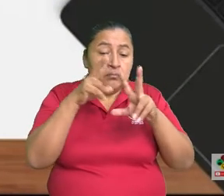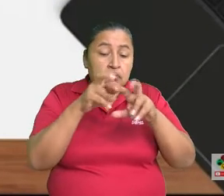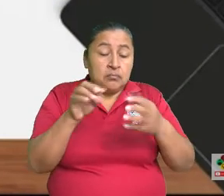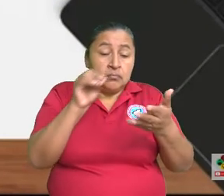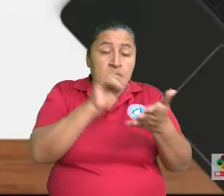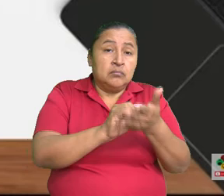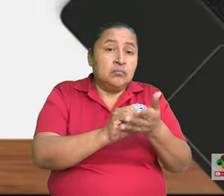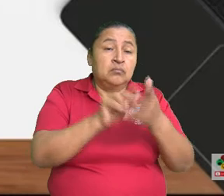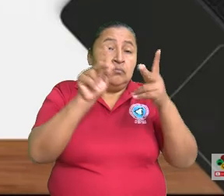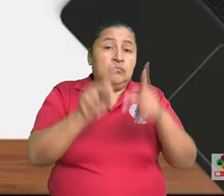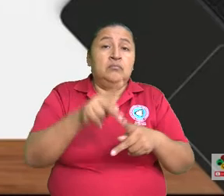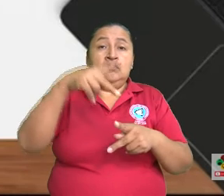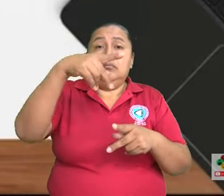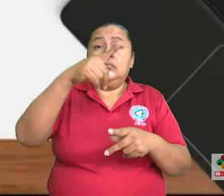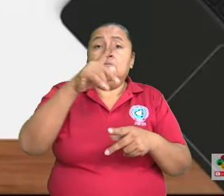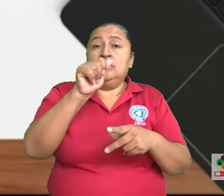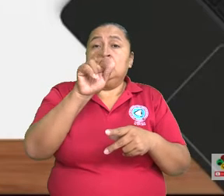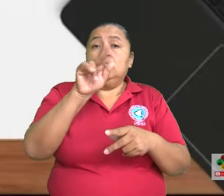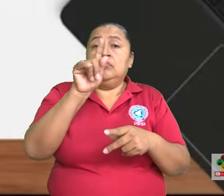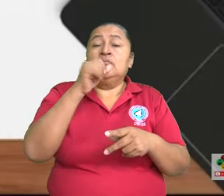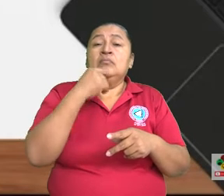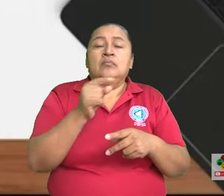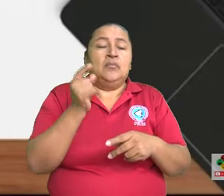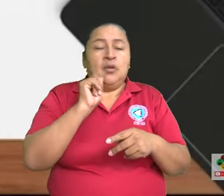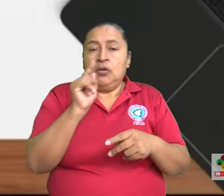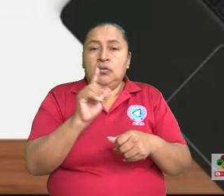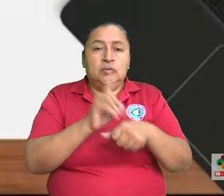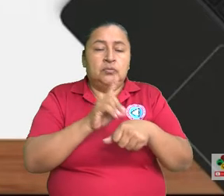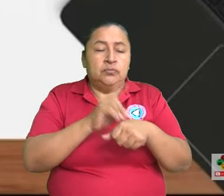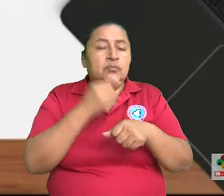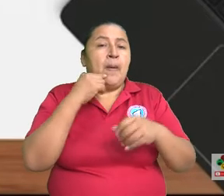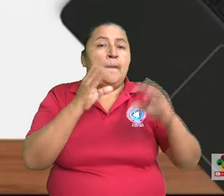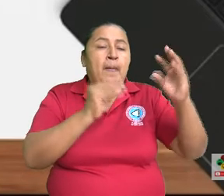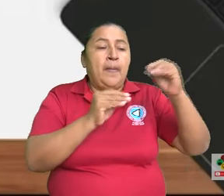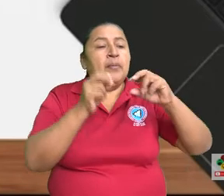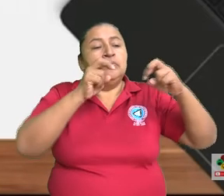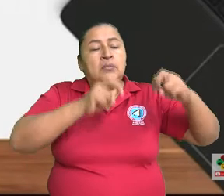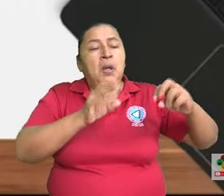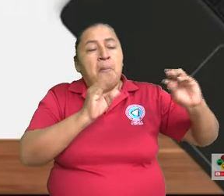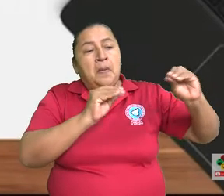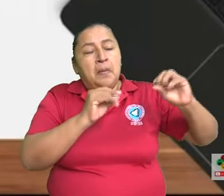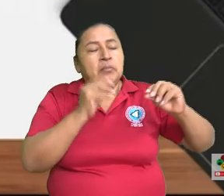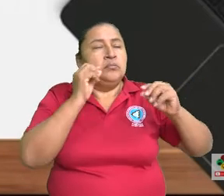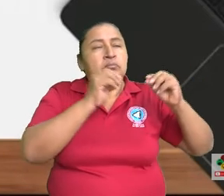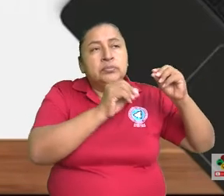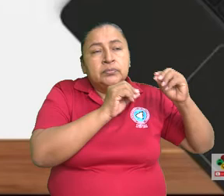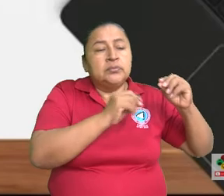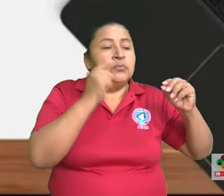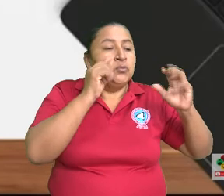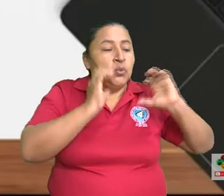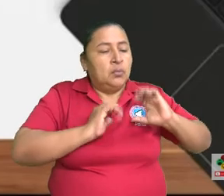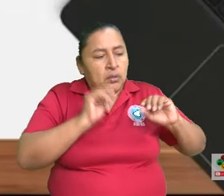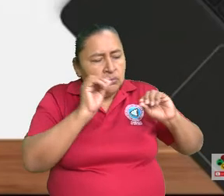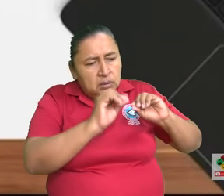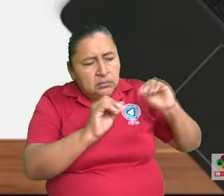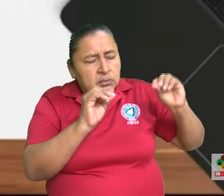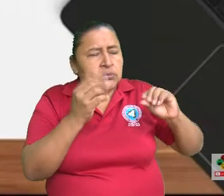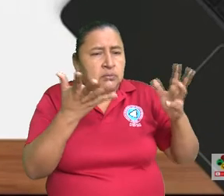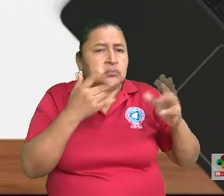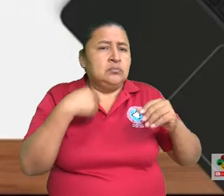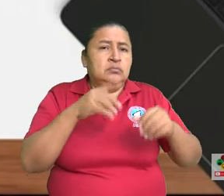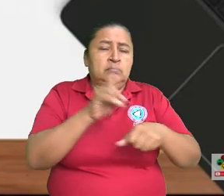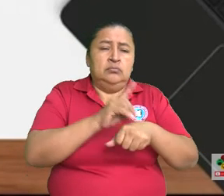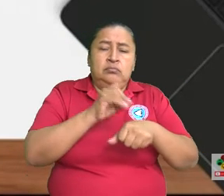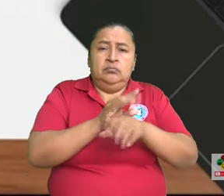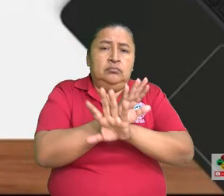preciso de que es una parálisis? De hecho, el diagnóstico es meramente clínico. Solo la conversación. Exacto. El examen físico. Ahí es clínico.